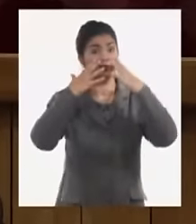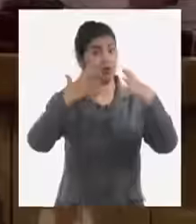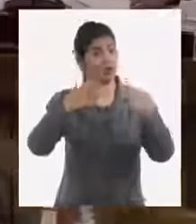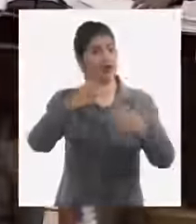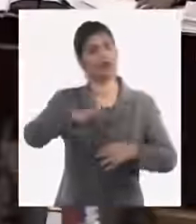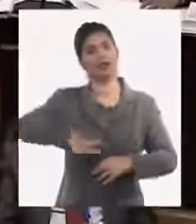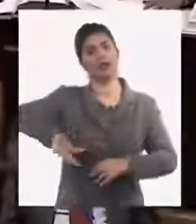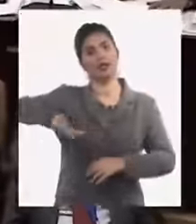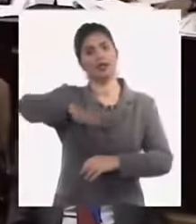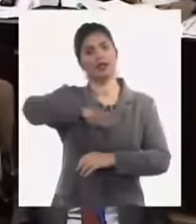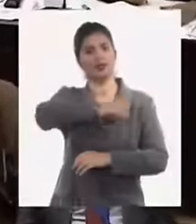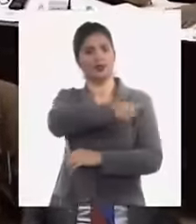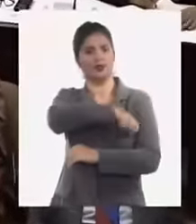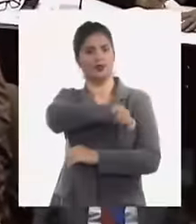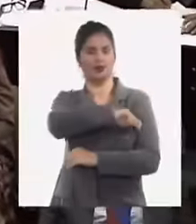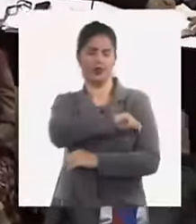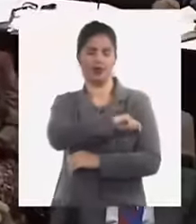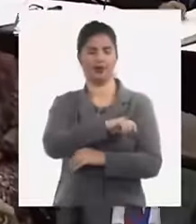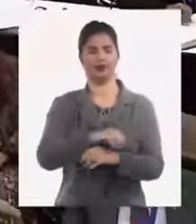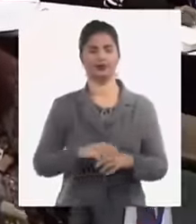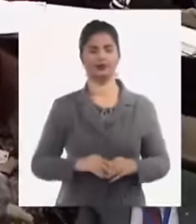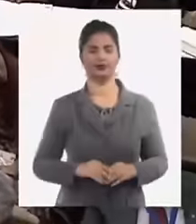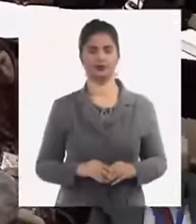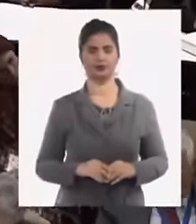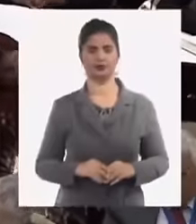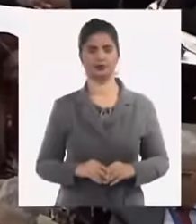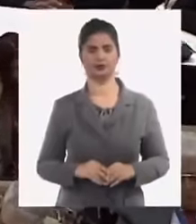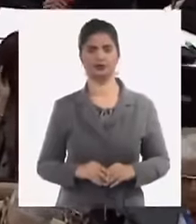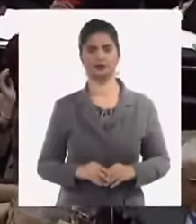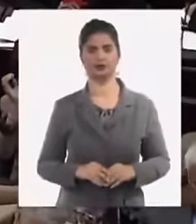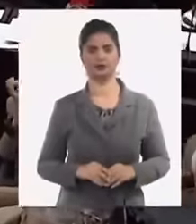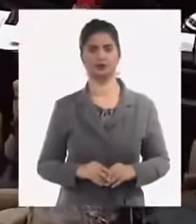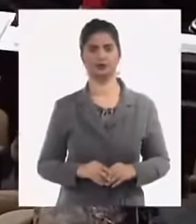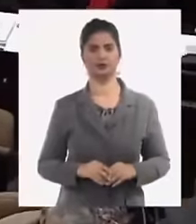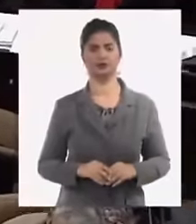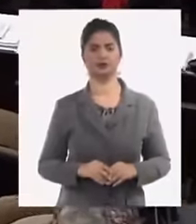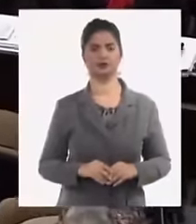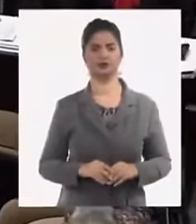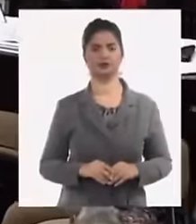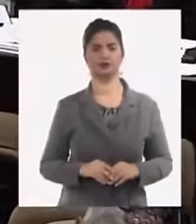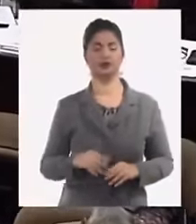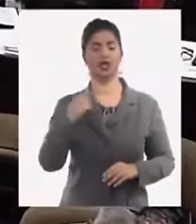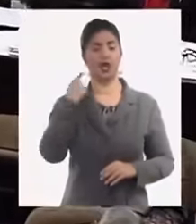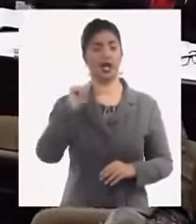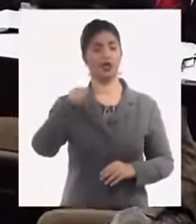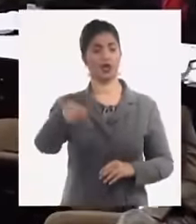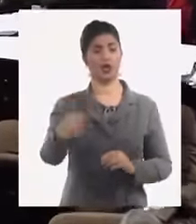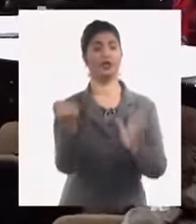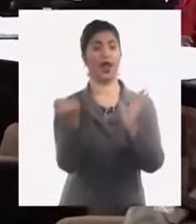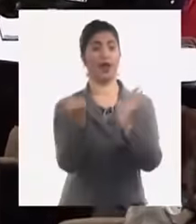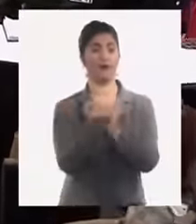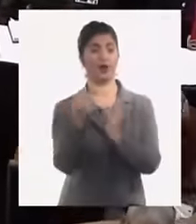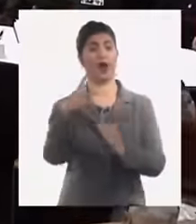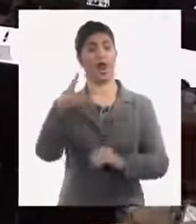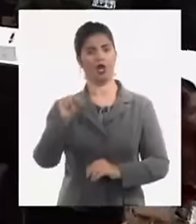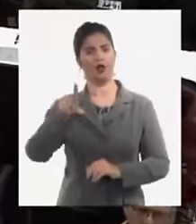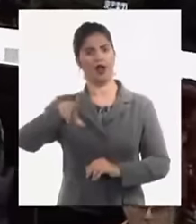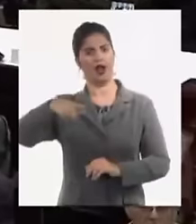requiera sobre todo de cara a la población se experimentarán las primeras experiencias en este sentido y también